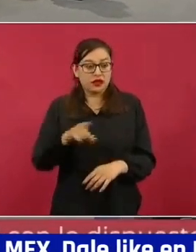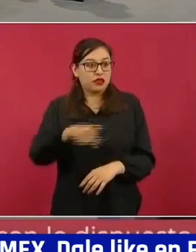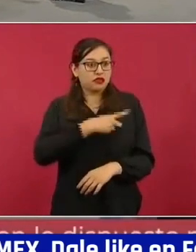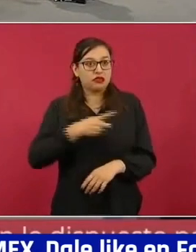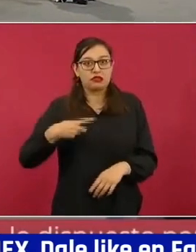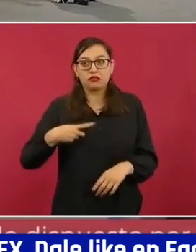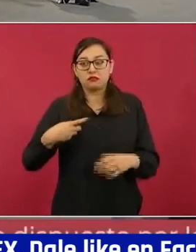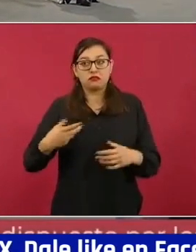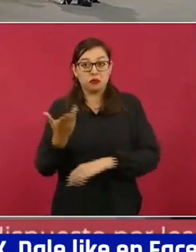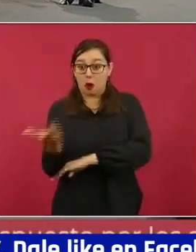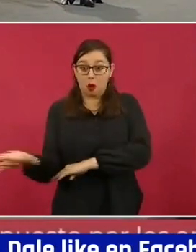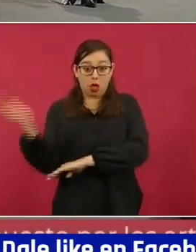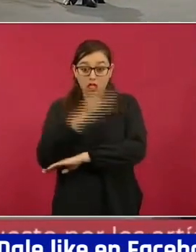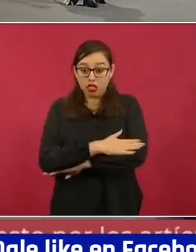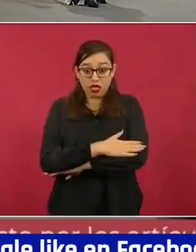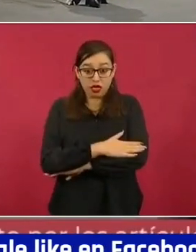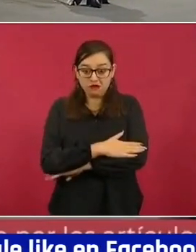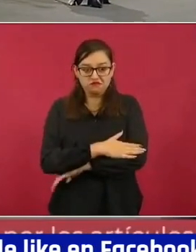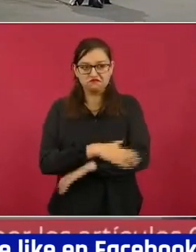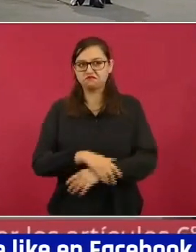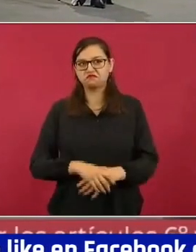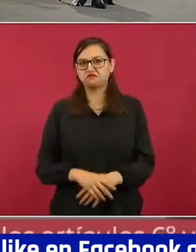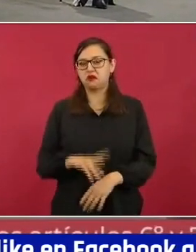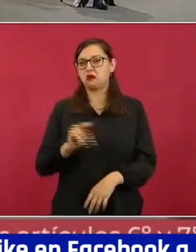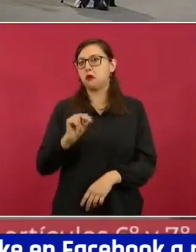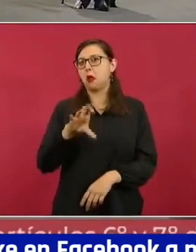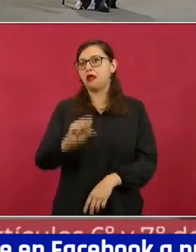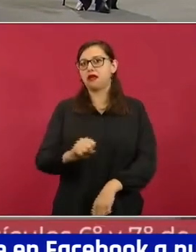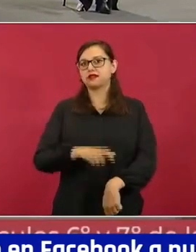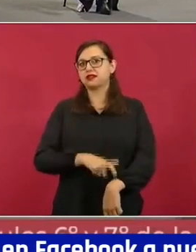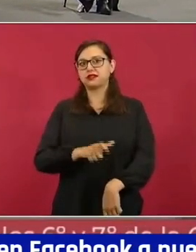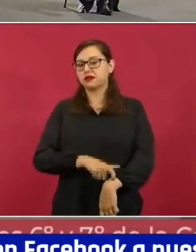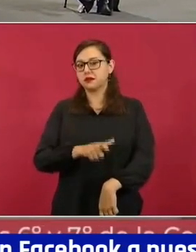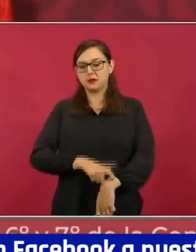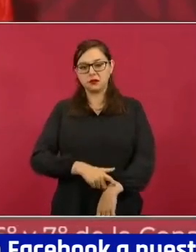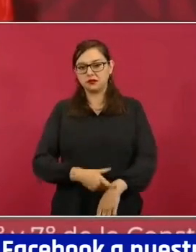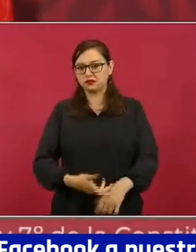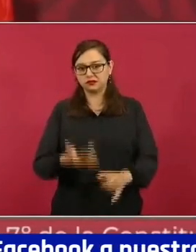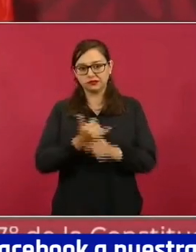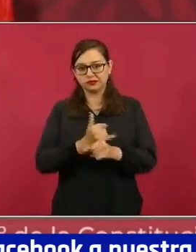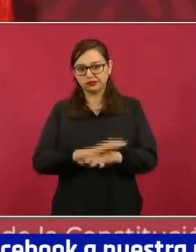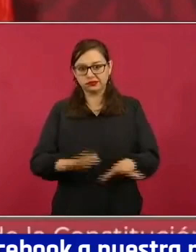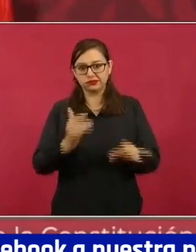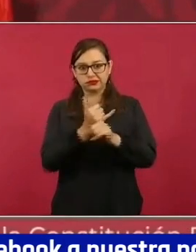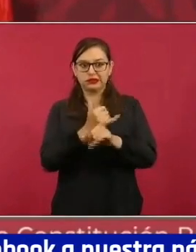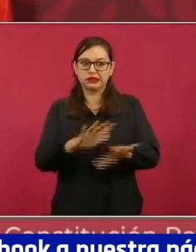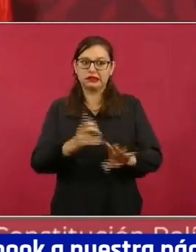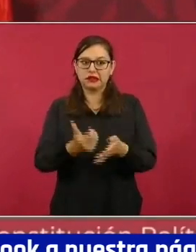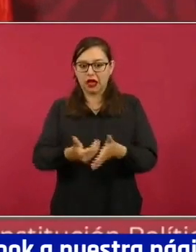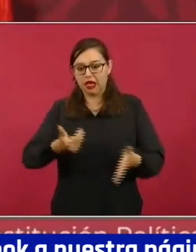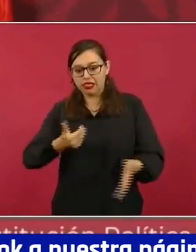informar sobre el tema. Entonces, se hace una selección, ¿verdad?